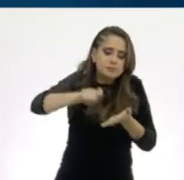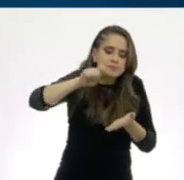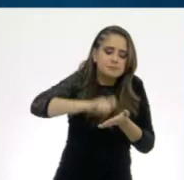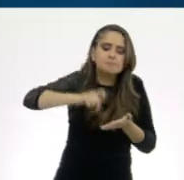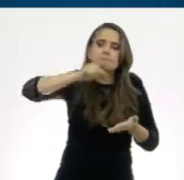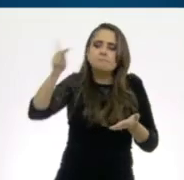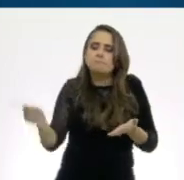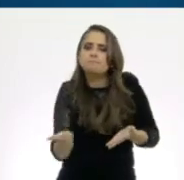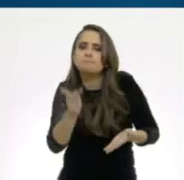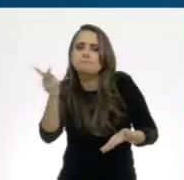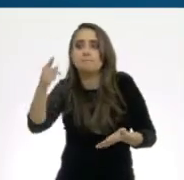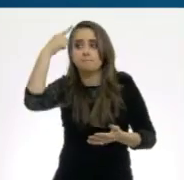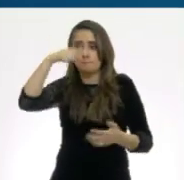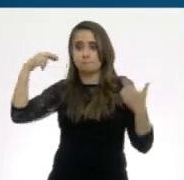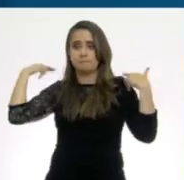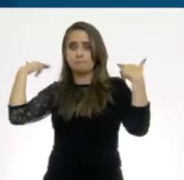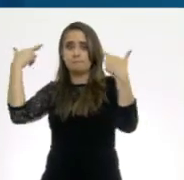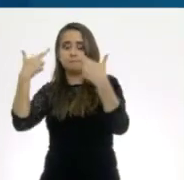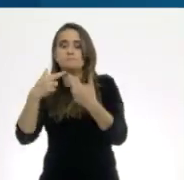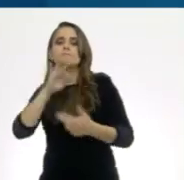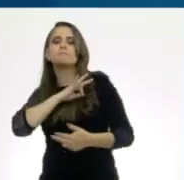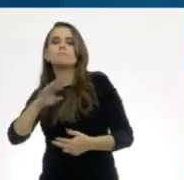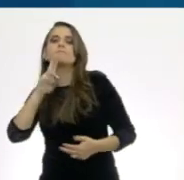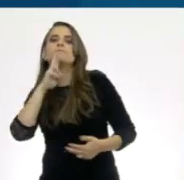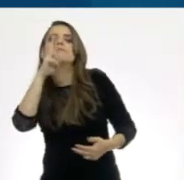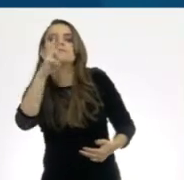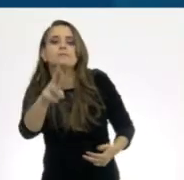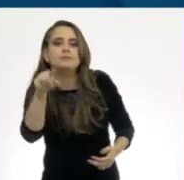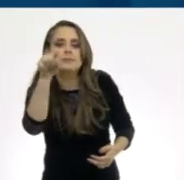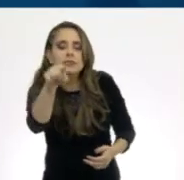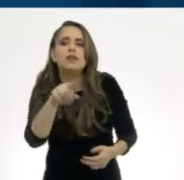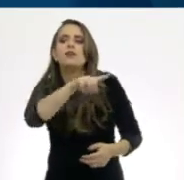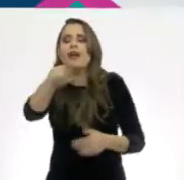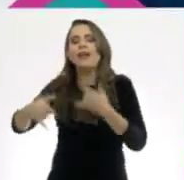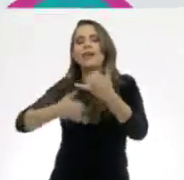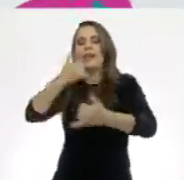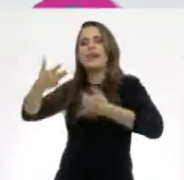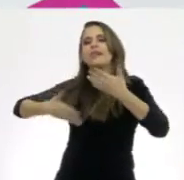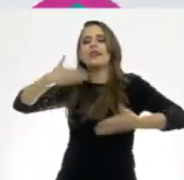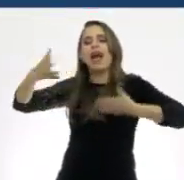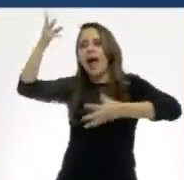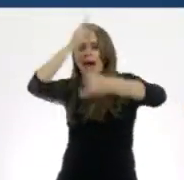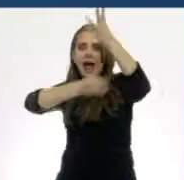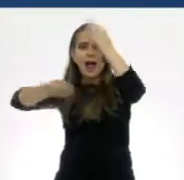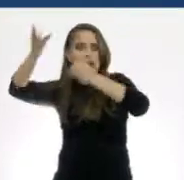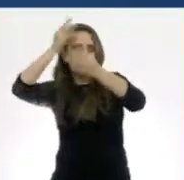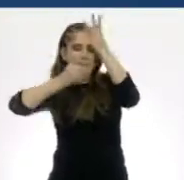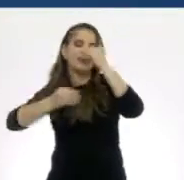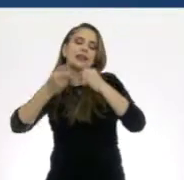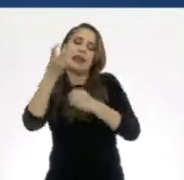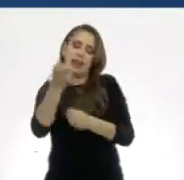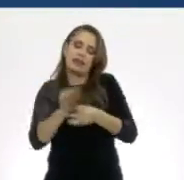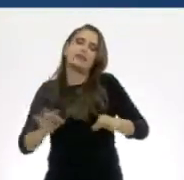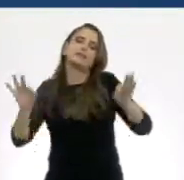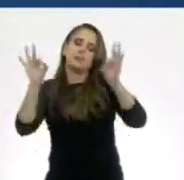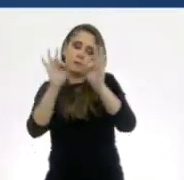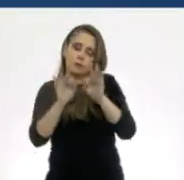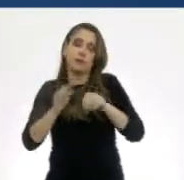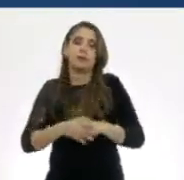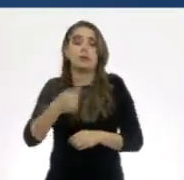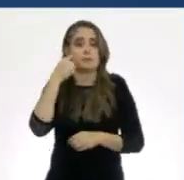este tema. Se cuidan y se divierten. ¡Guau! Recuerden, amigos, cuando